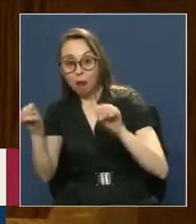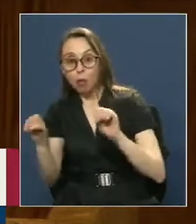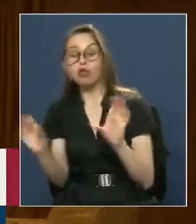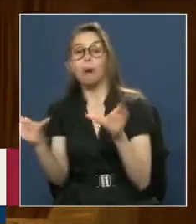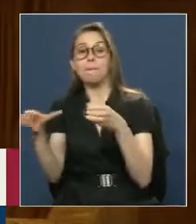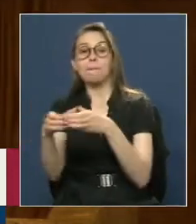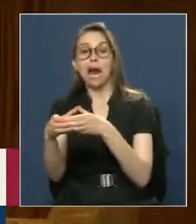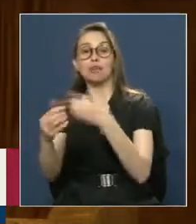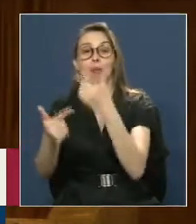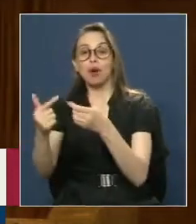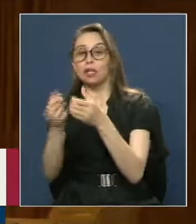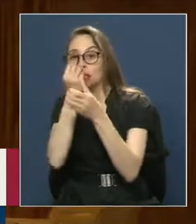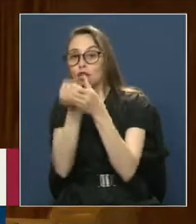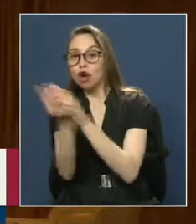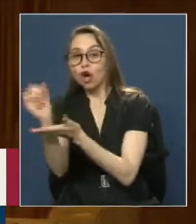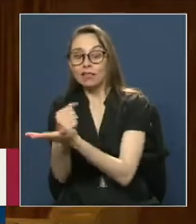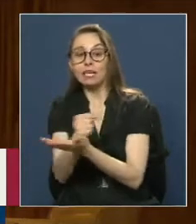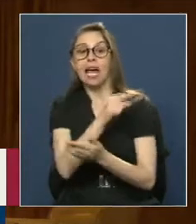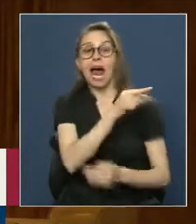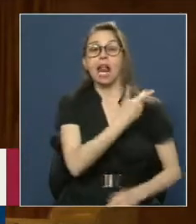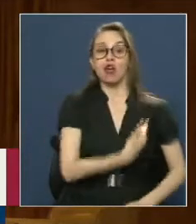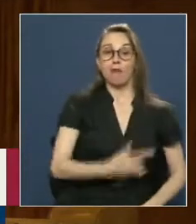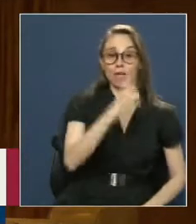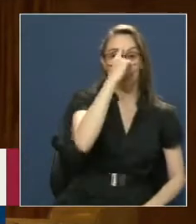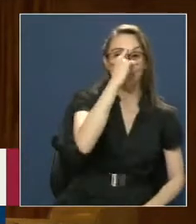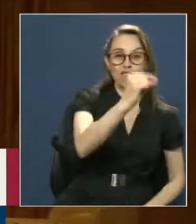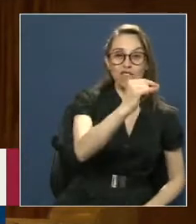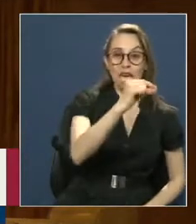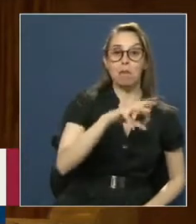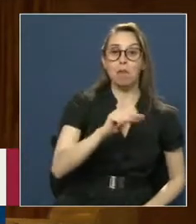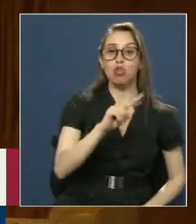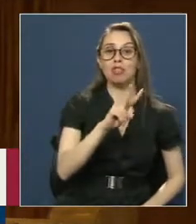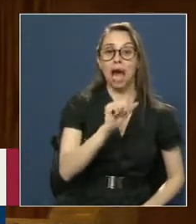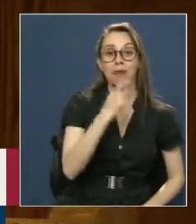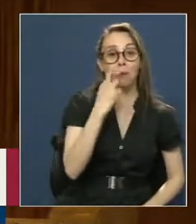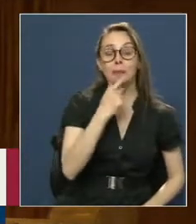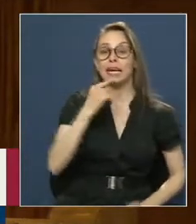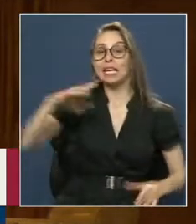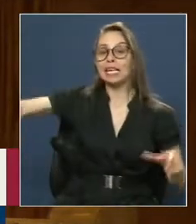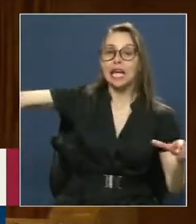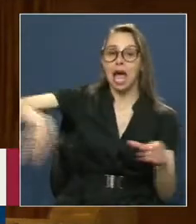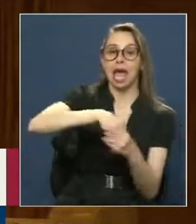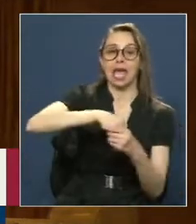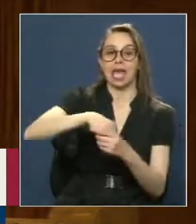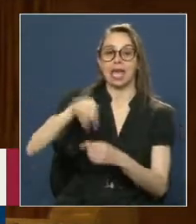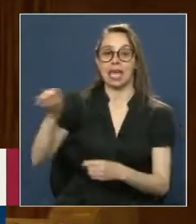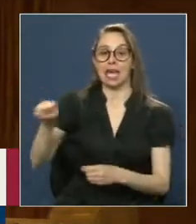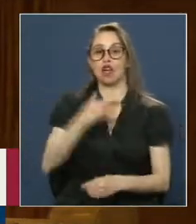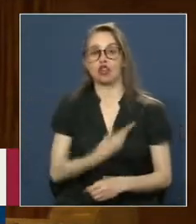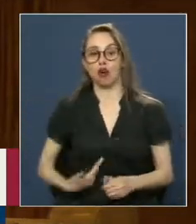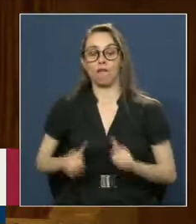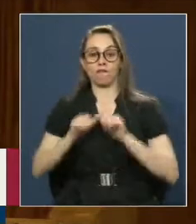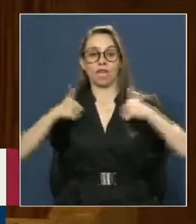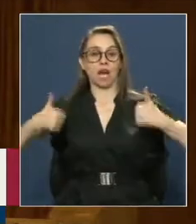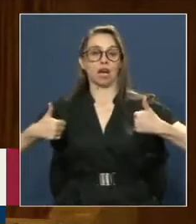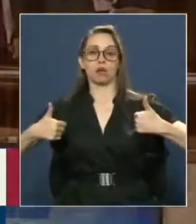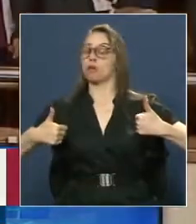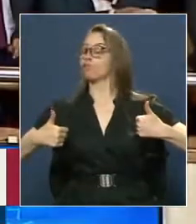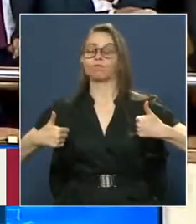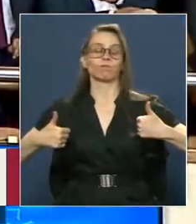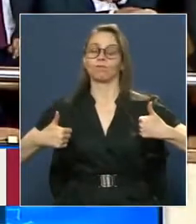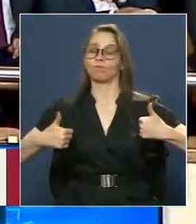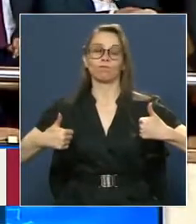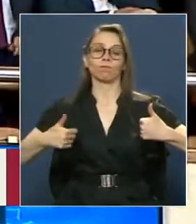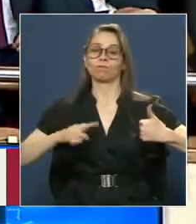integrara A su gobierno Cuestión Que desgraciadamente No fue Avalada Por el